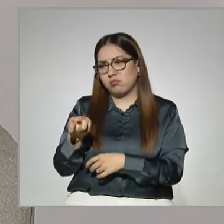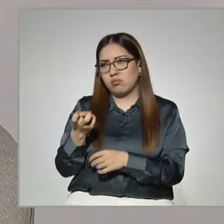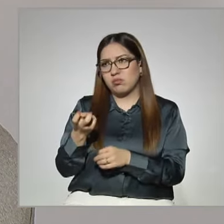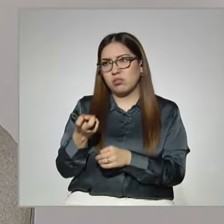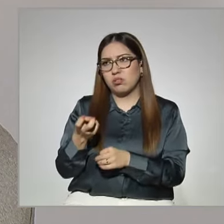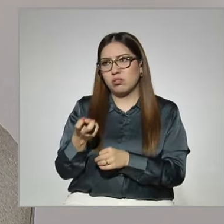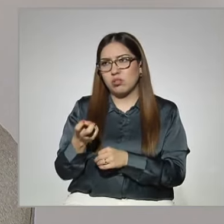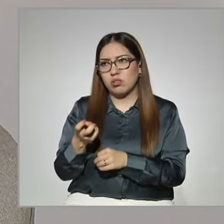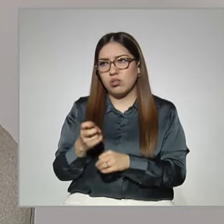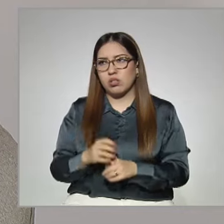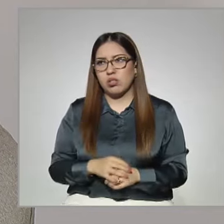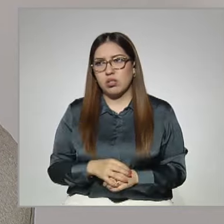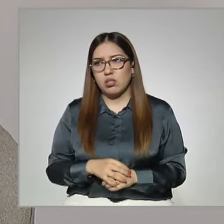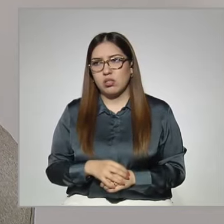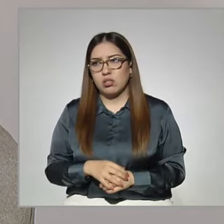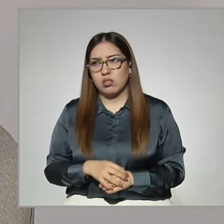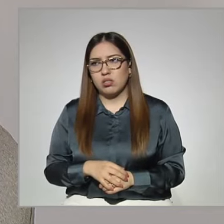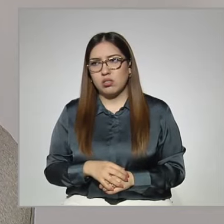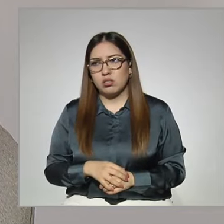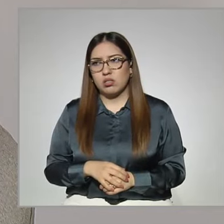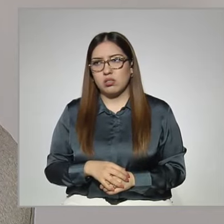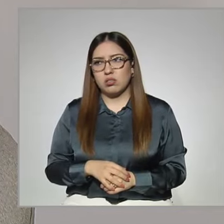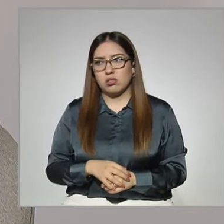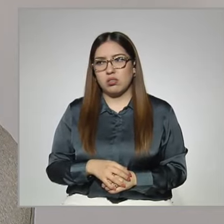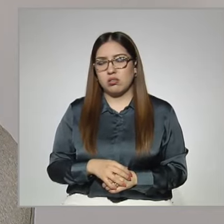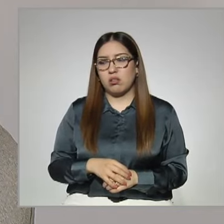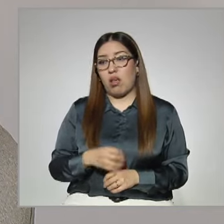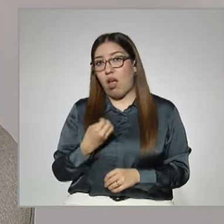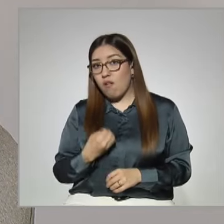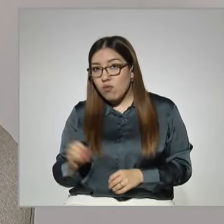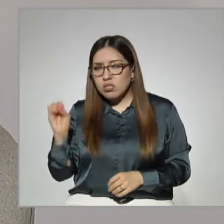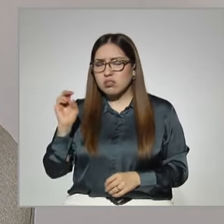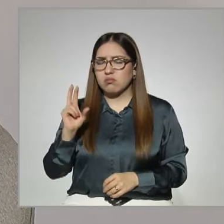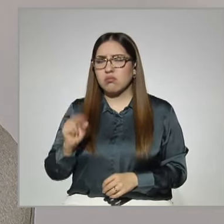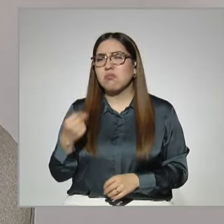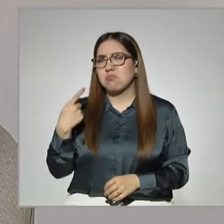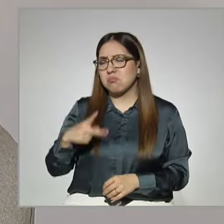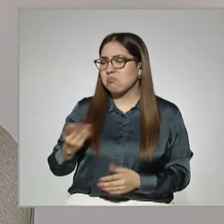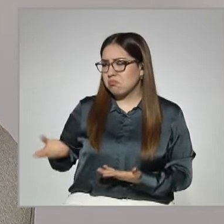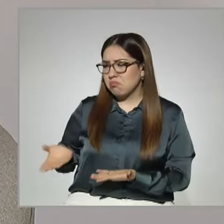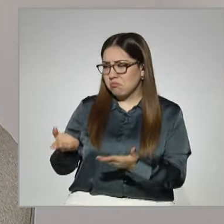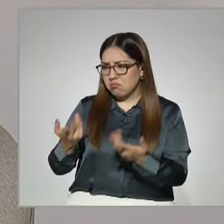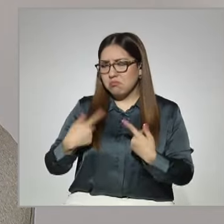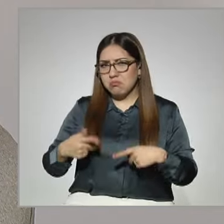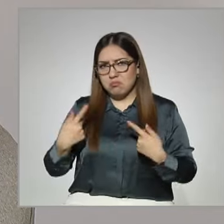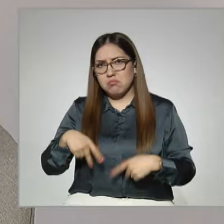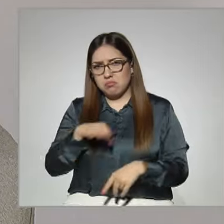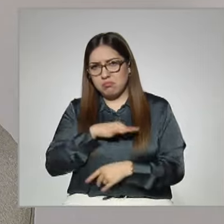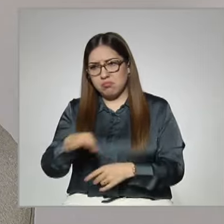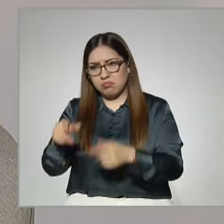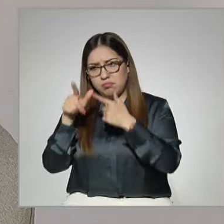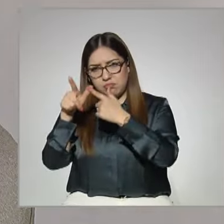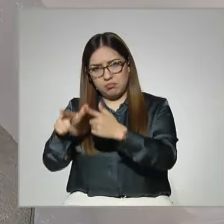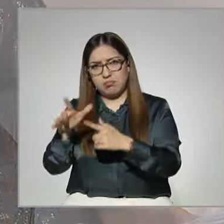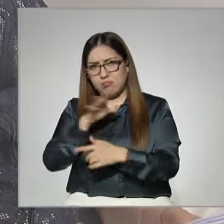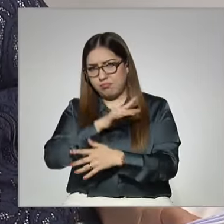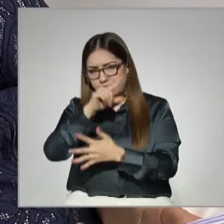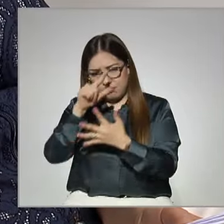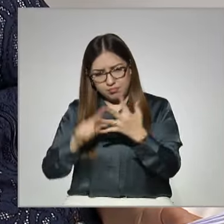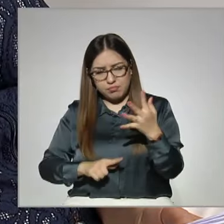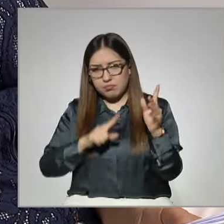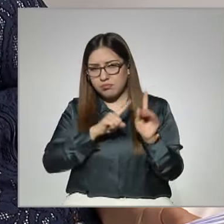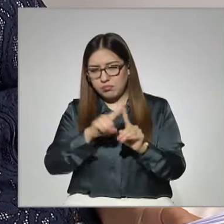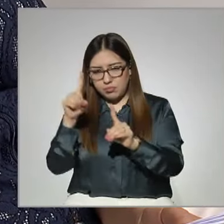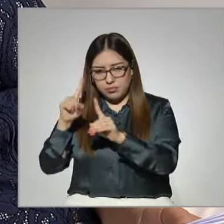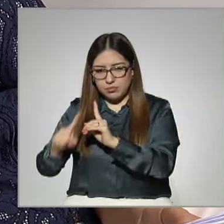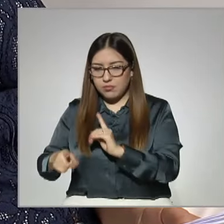o sea, no es la razón para que una persona no pueda continuar. Siempre hay opciones y la razón